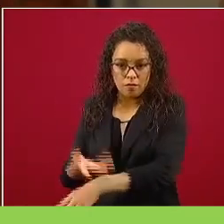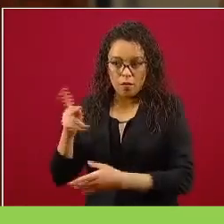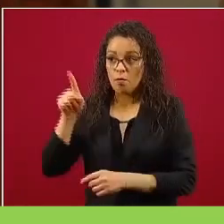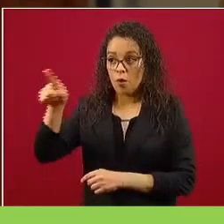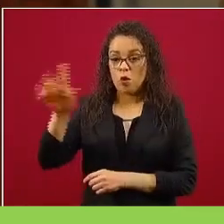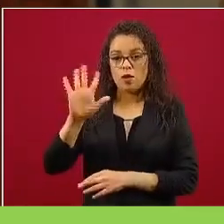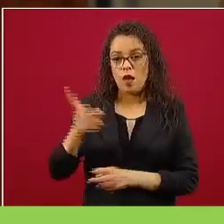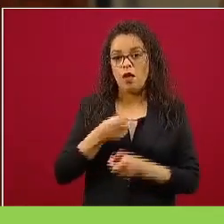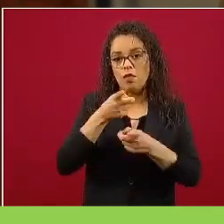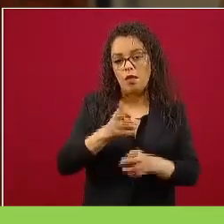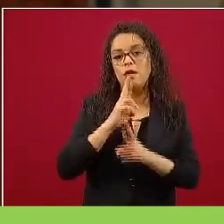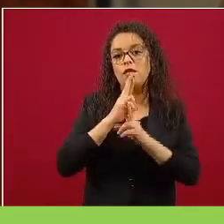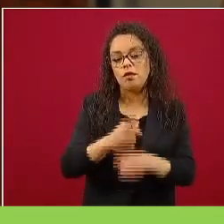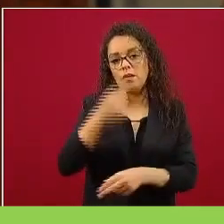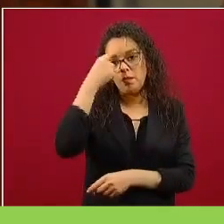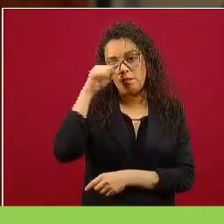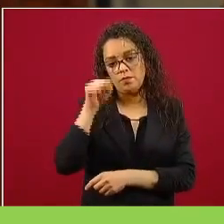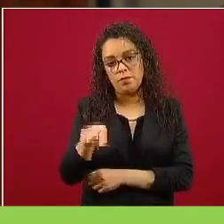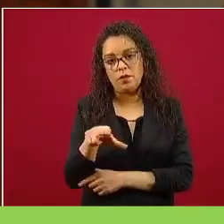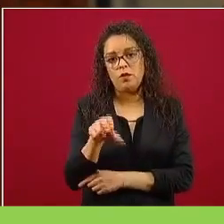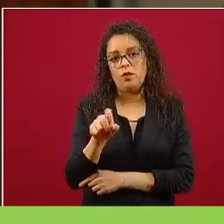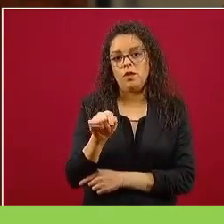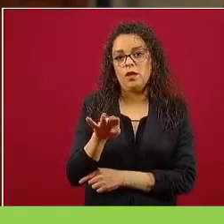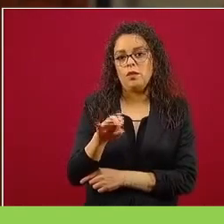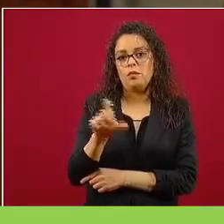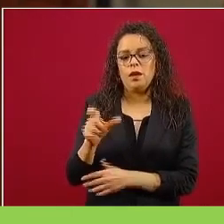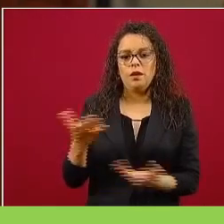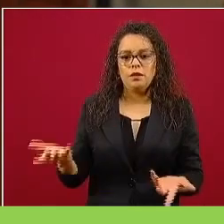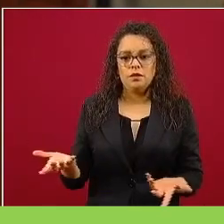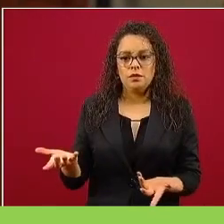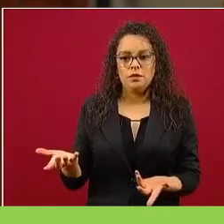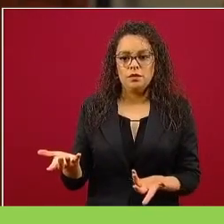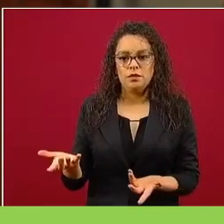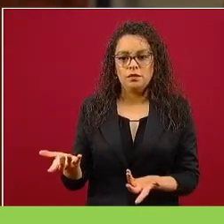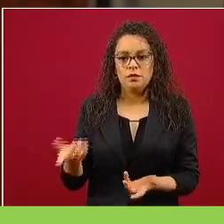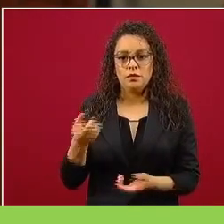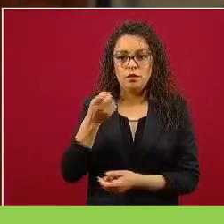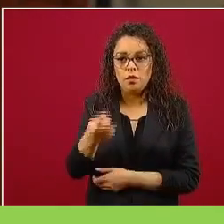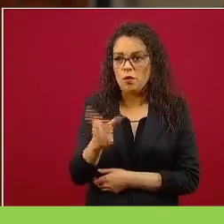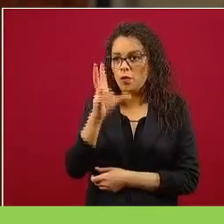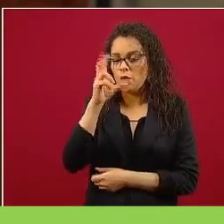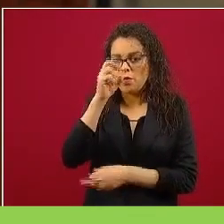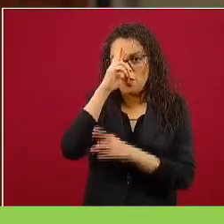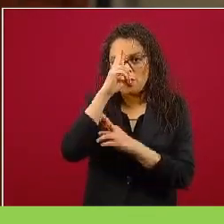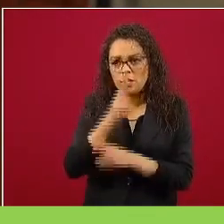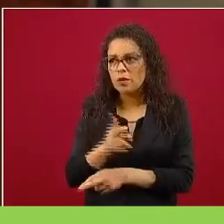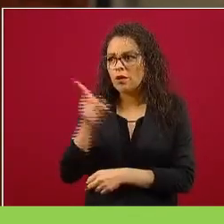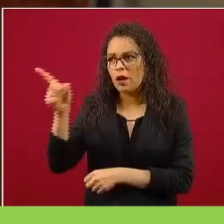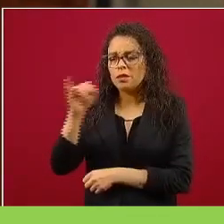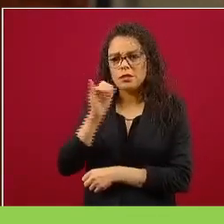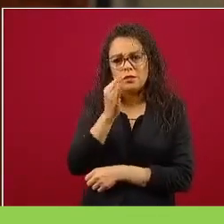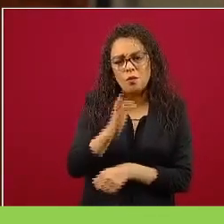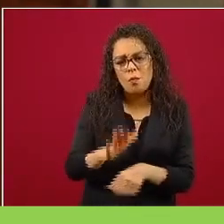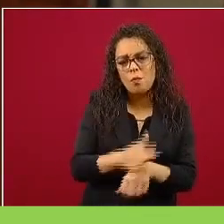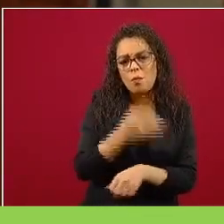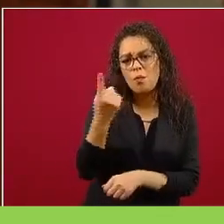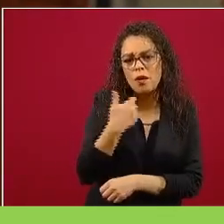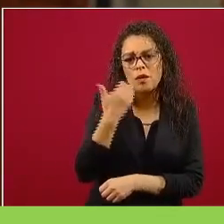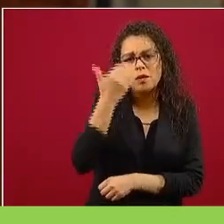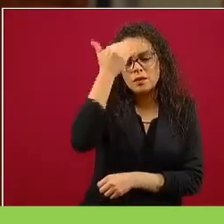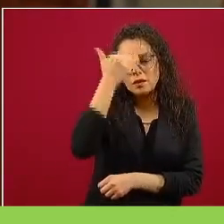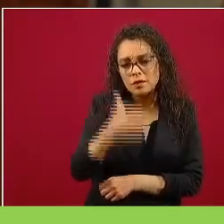aquí para Notimex, no respeta a la señora la huelga y usted lo está permitiendo. ¿Por qué lo permite?